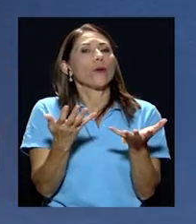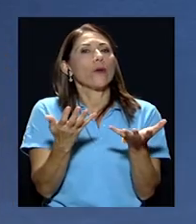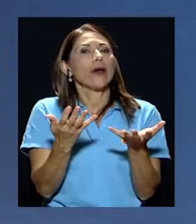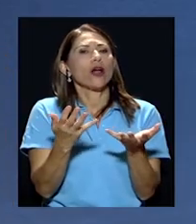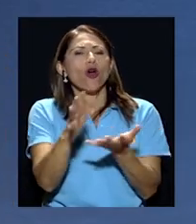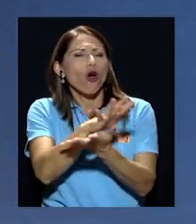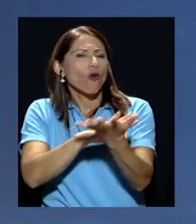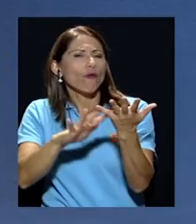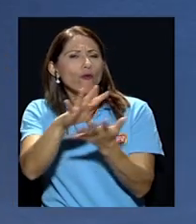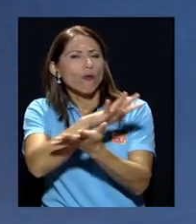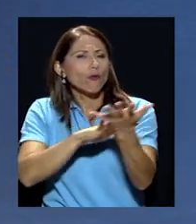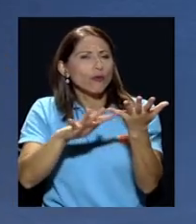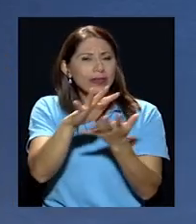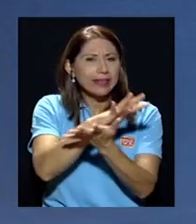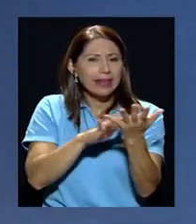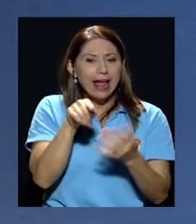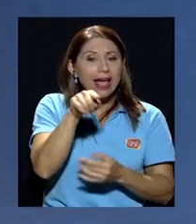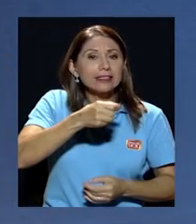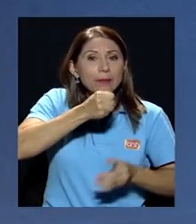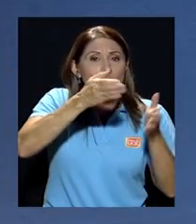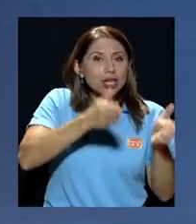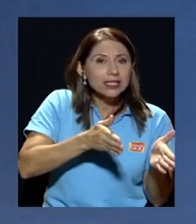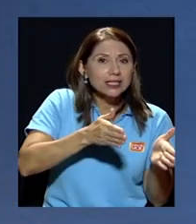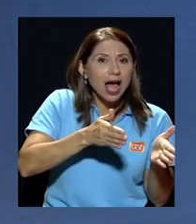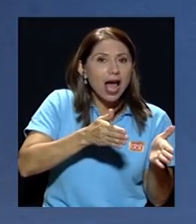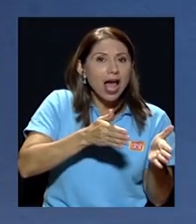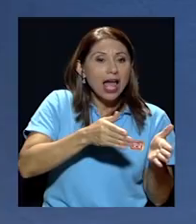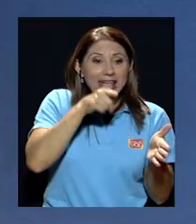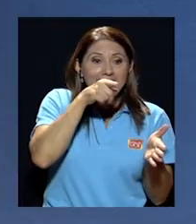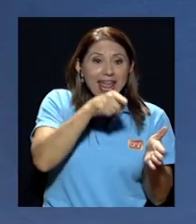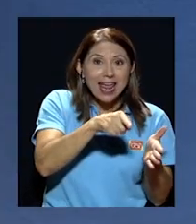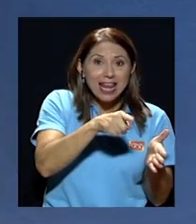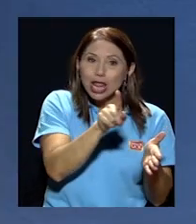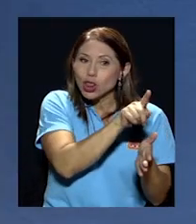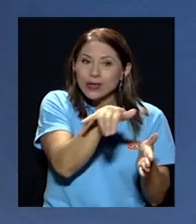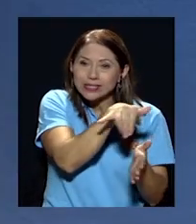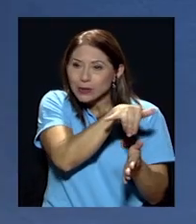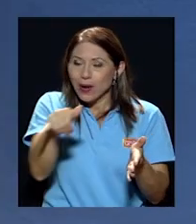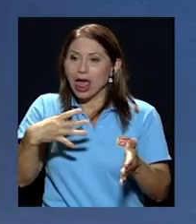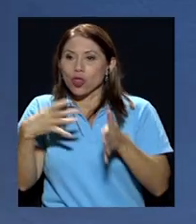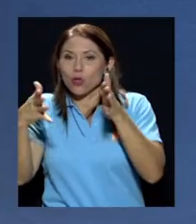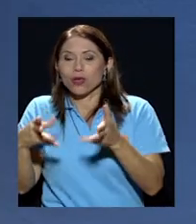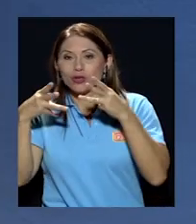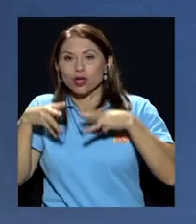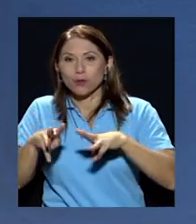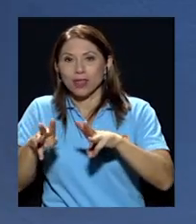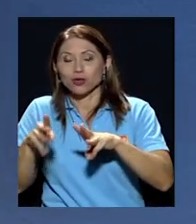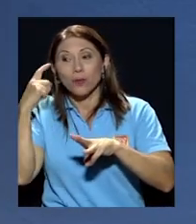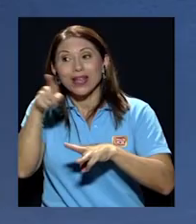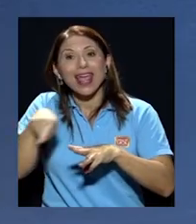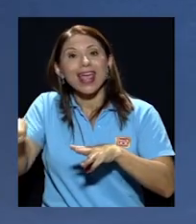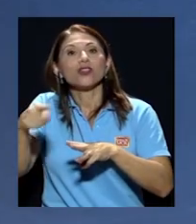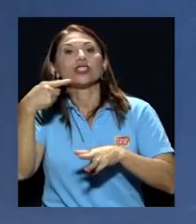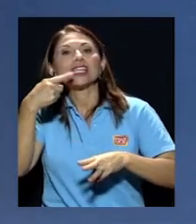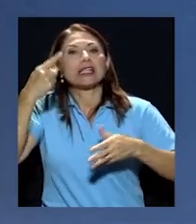periodista con los dueños de los medios que son los que determinan si cuál es la línea que se debe seguir y